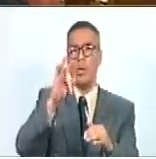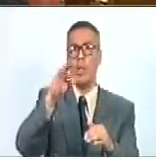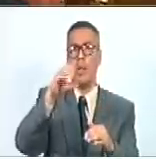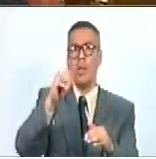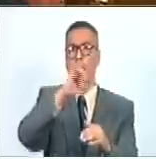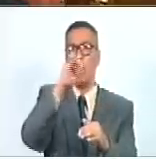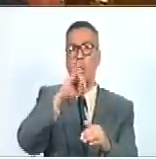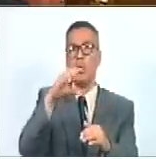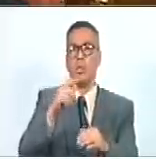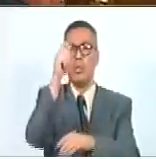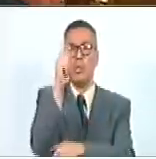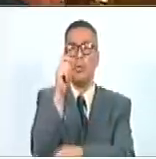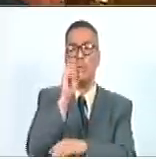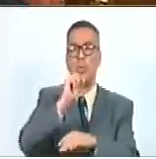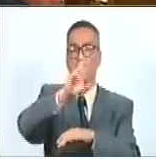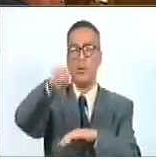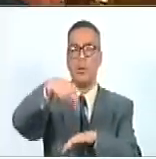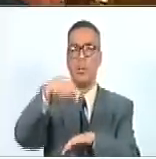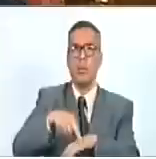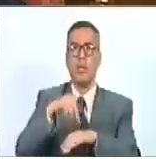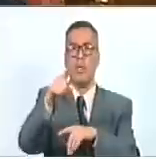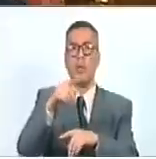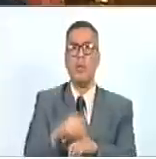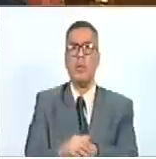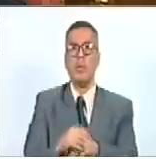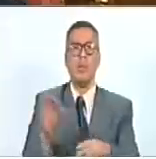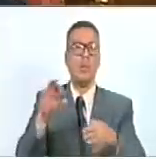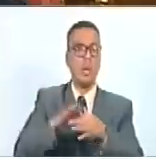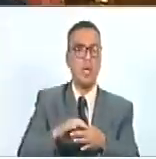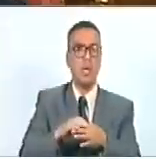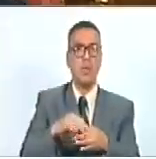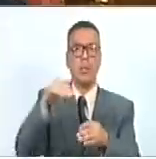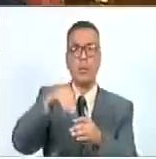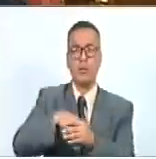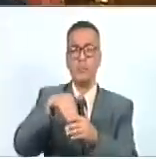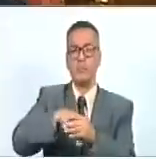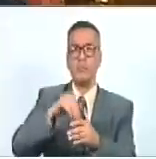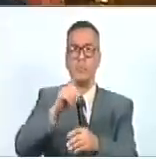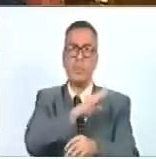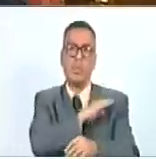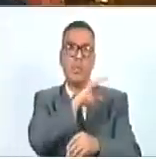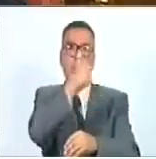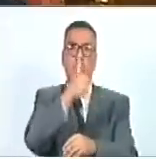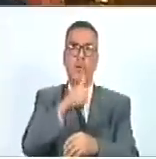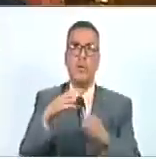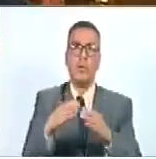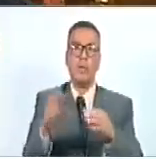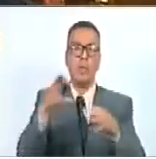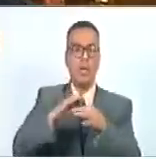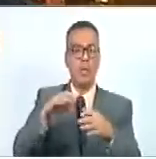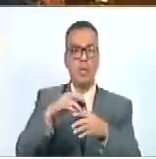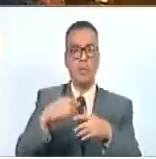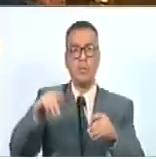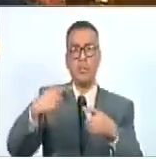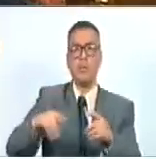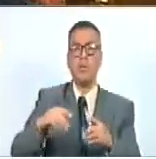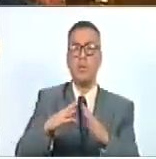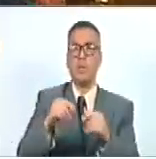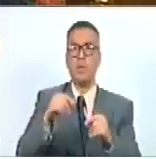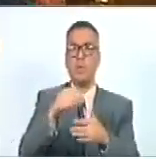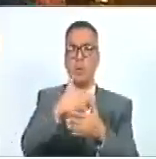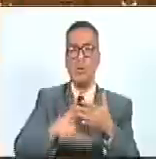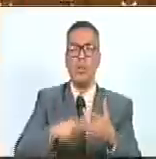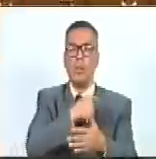diputado principal a la Asamblea Nacional por adjudicación nacional, jefe de la fracción de la Alianza Democrática. Esto, señor